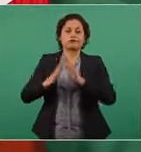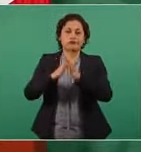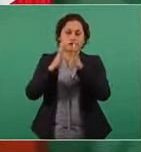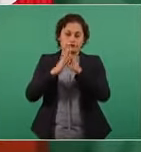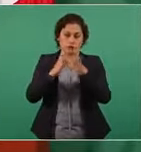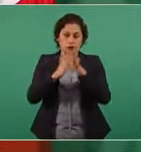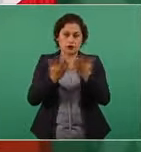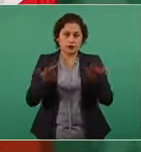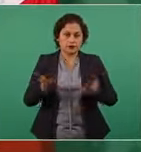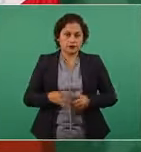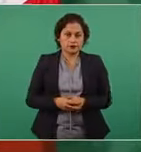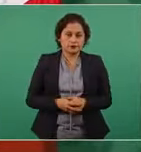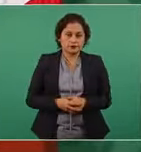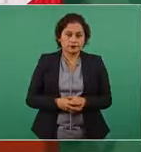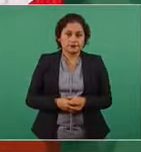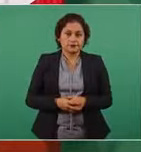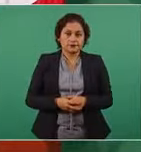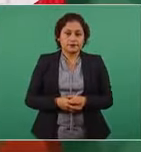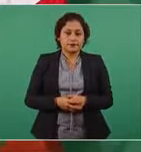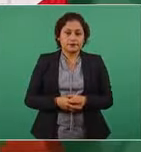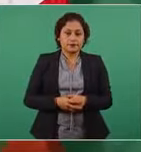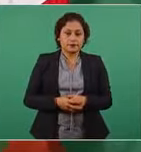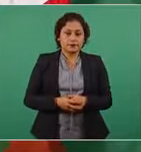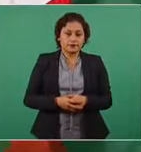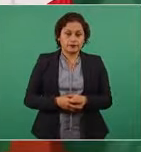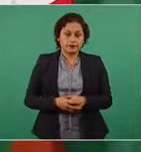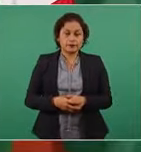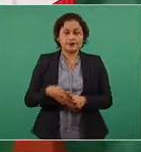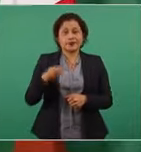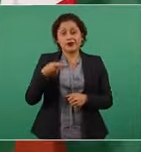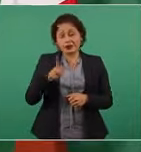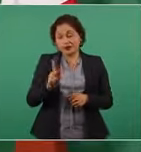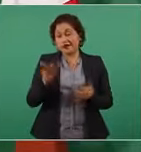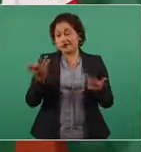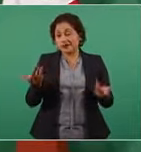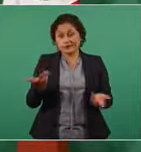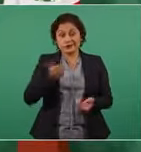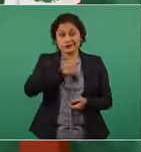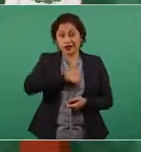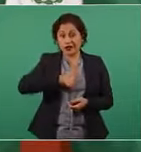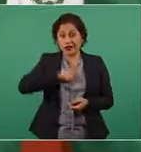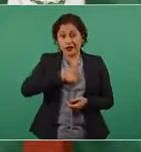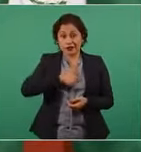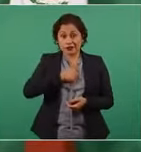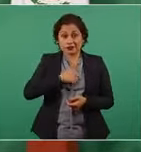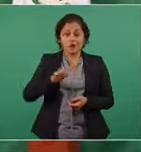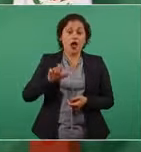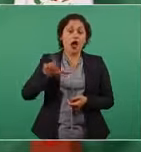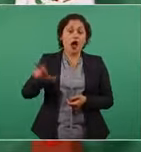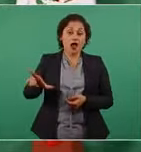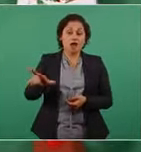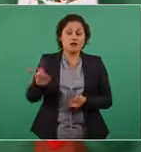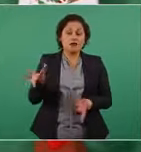cometió un error o se descuidó